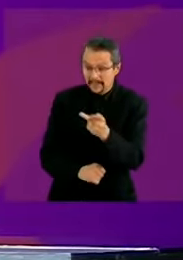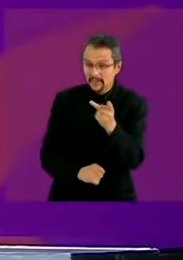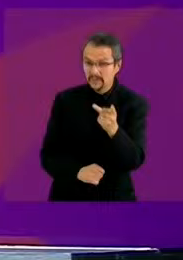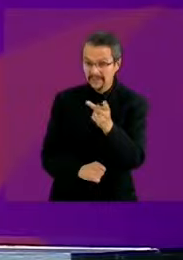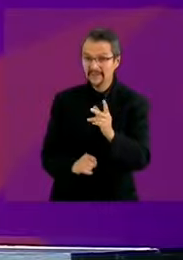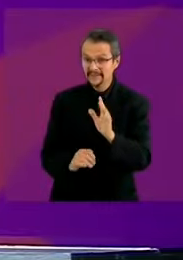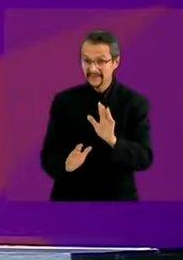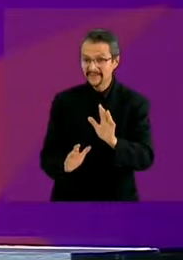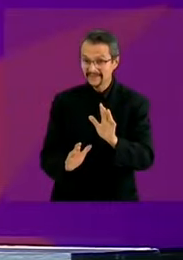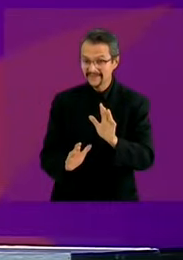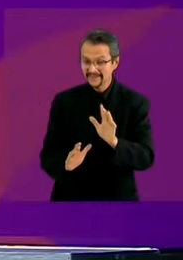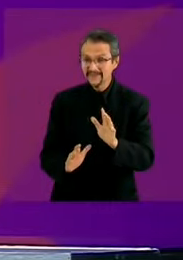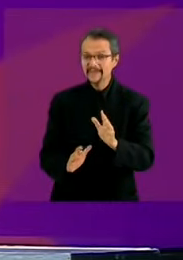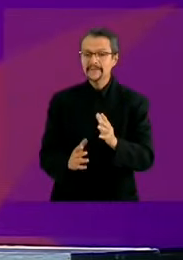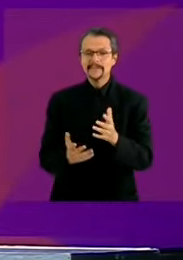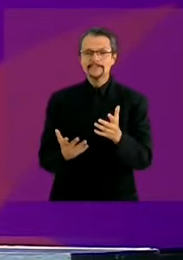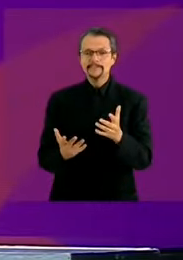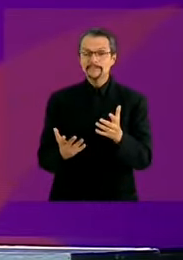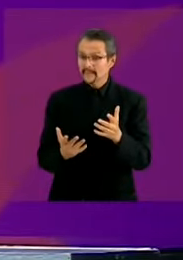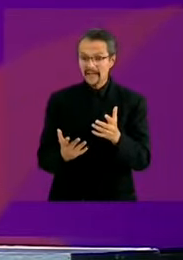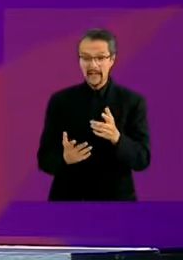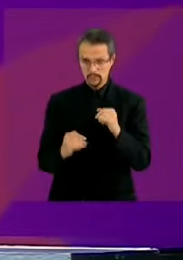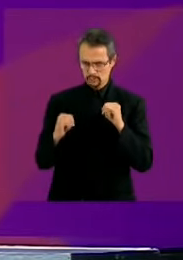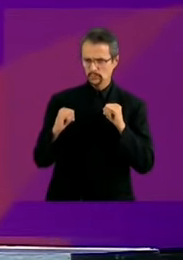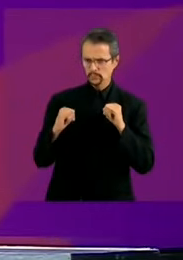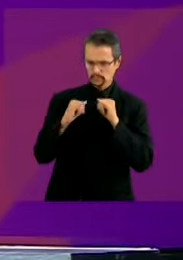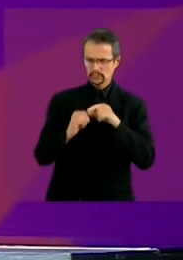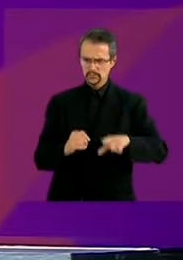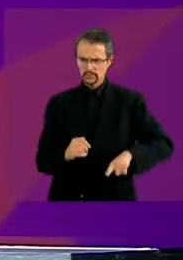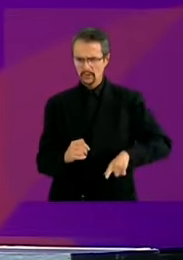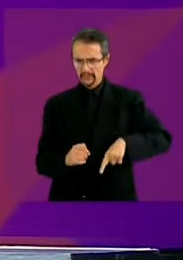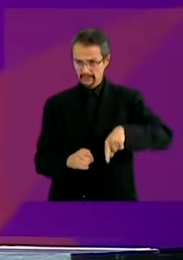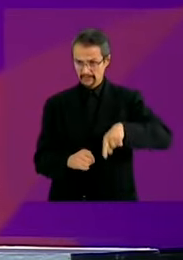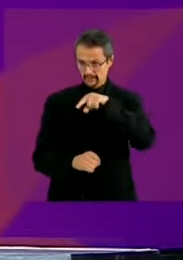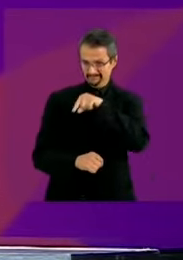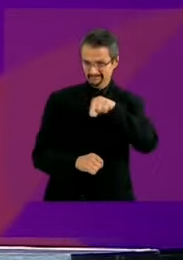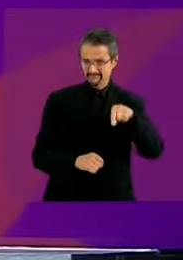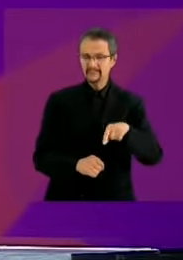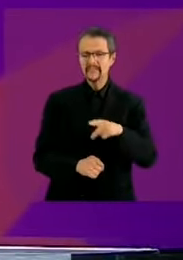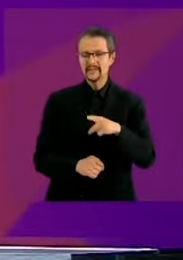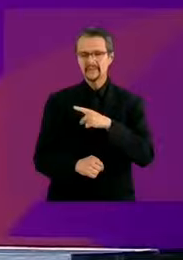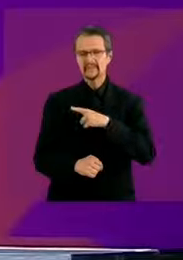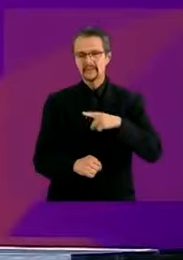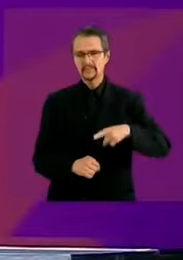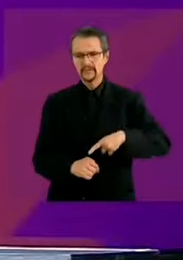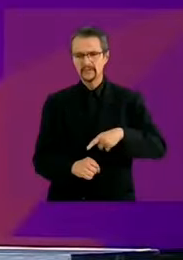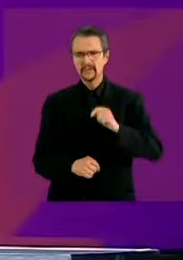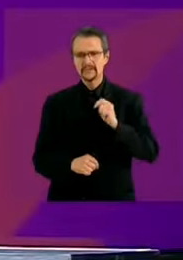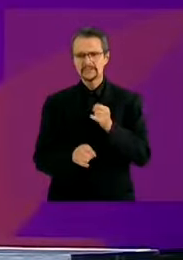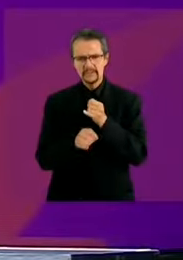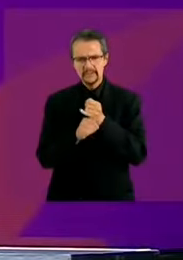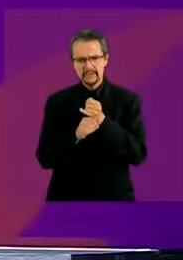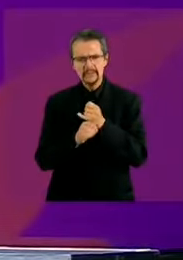autonomía requieren las instituciones que se encargan de la corrupción?